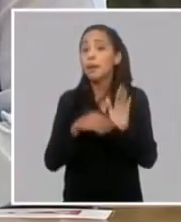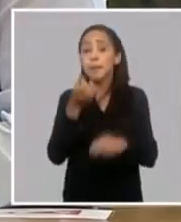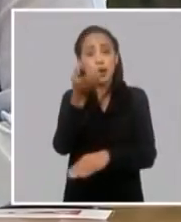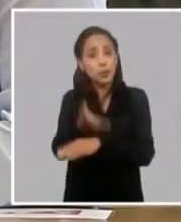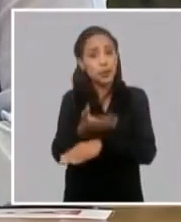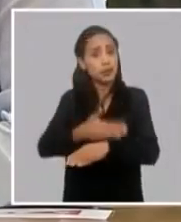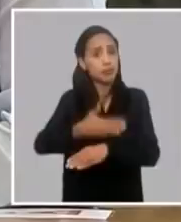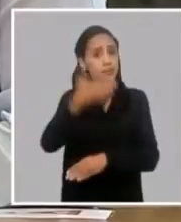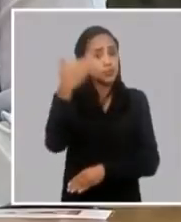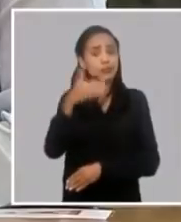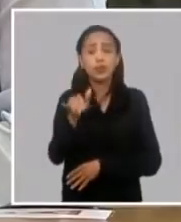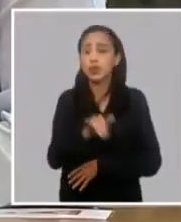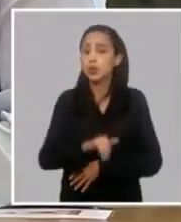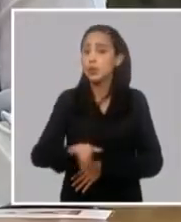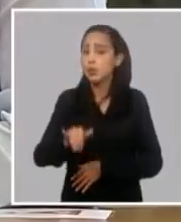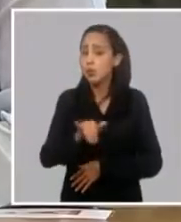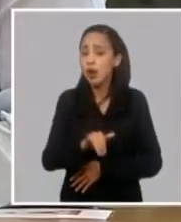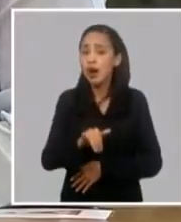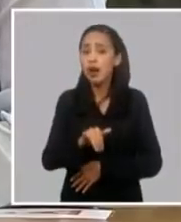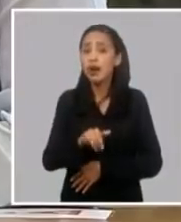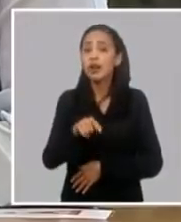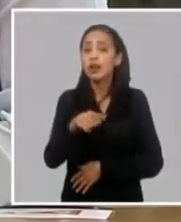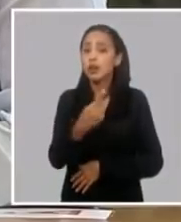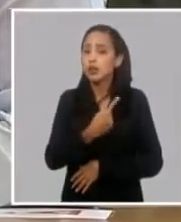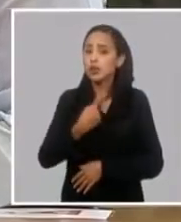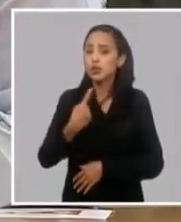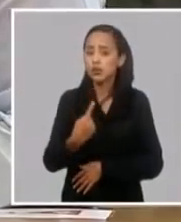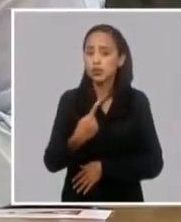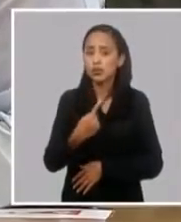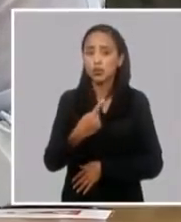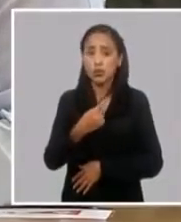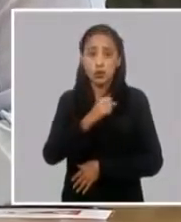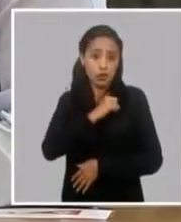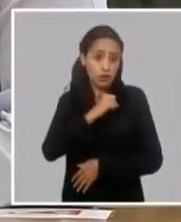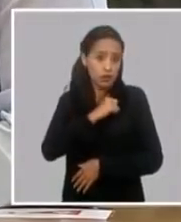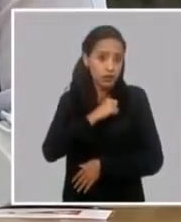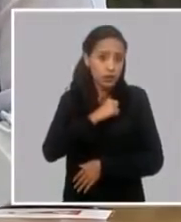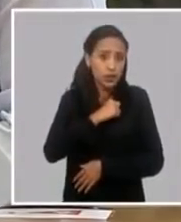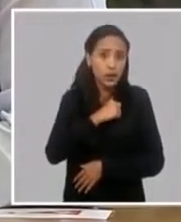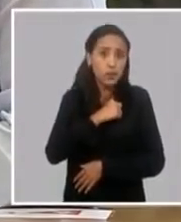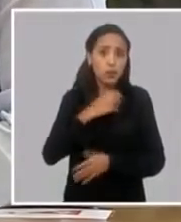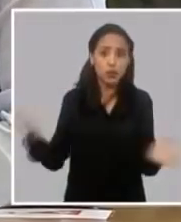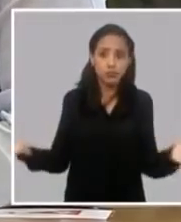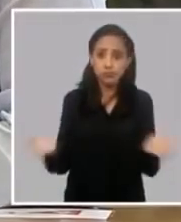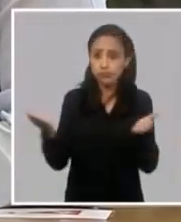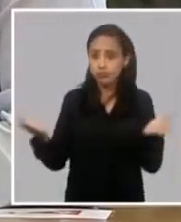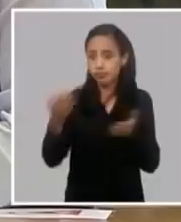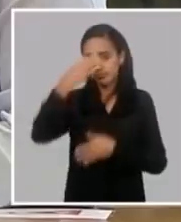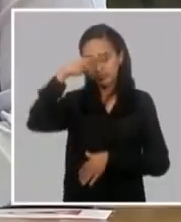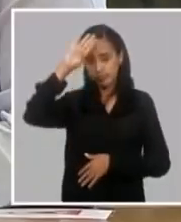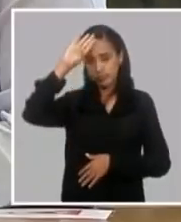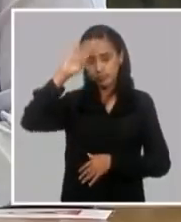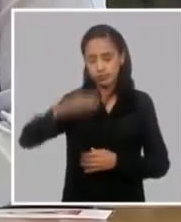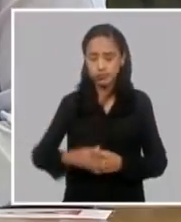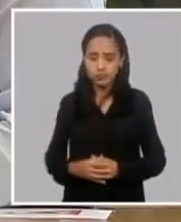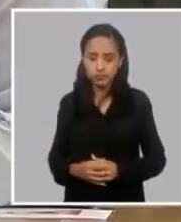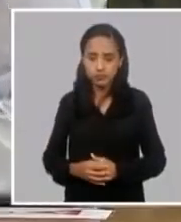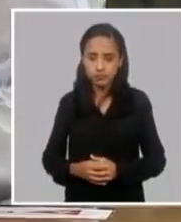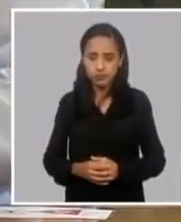que el país se atrase con el bloqueo o que el país no pueda superar el bloqueo.